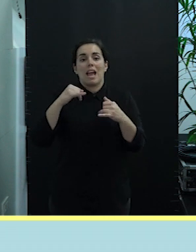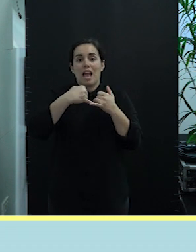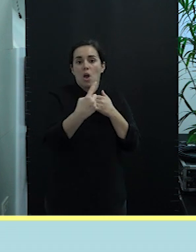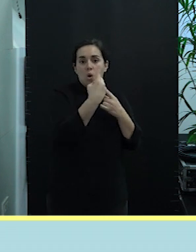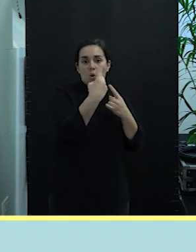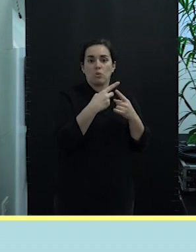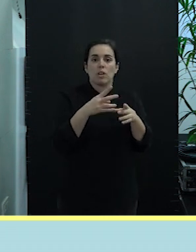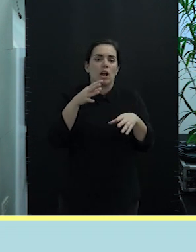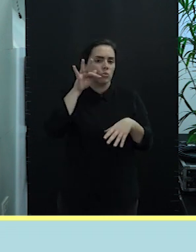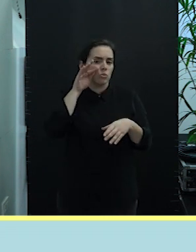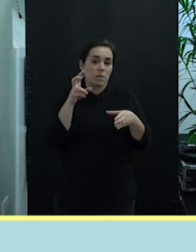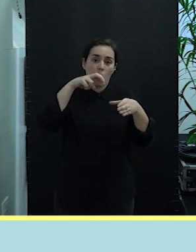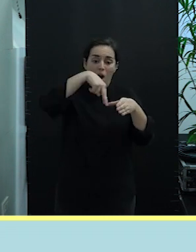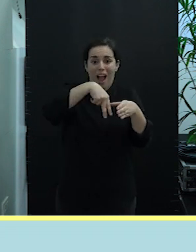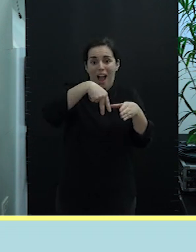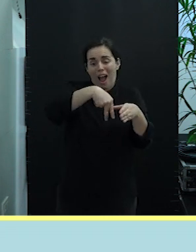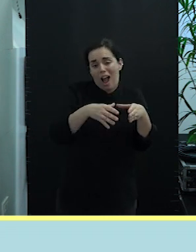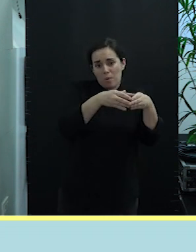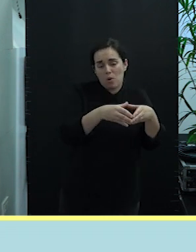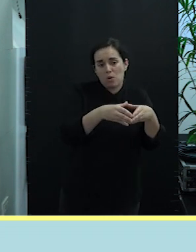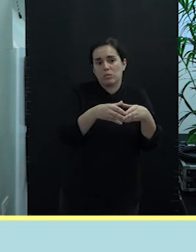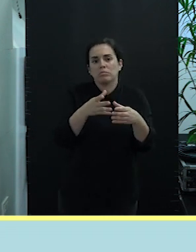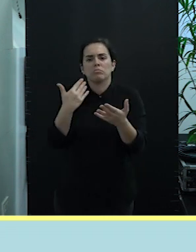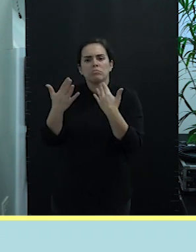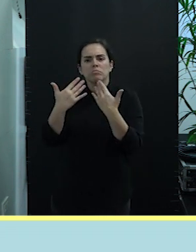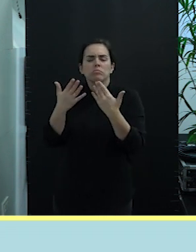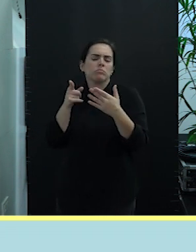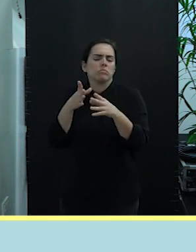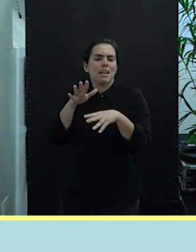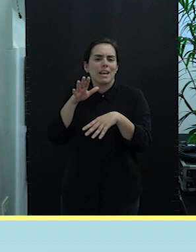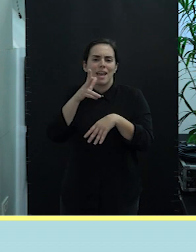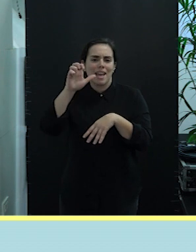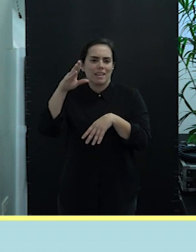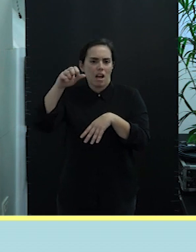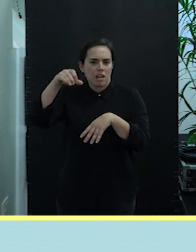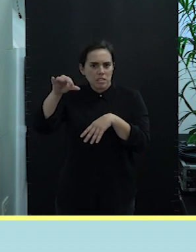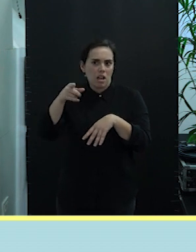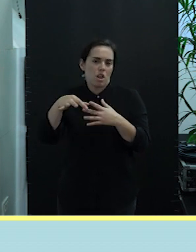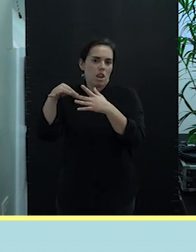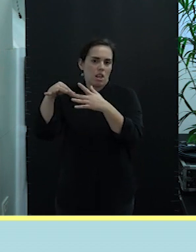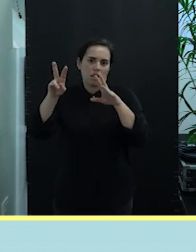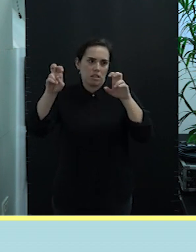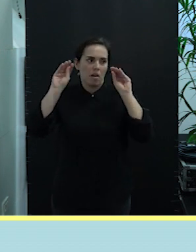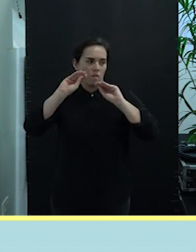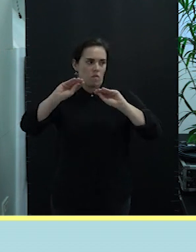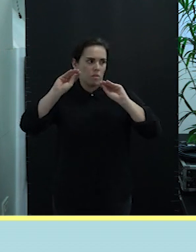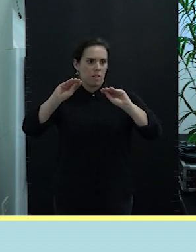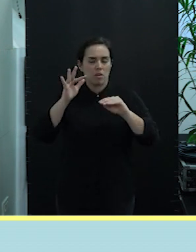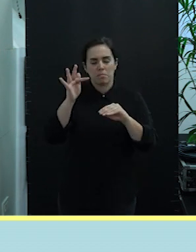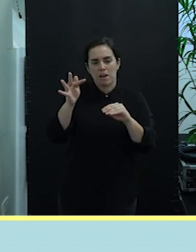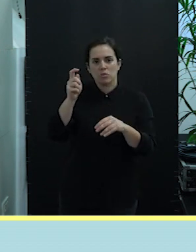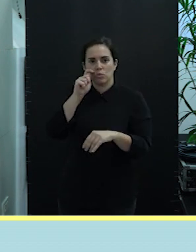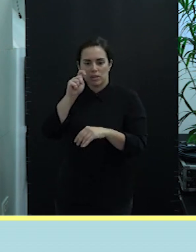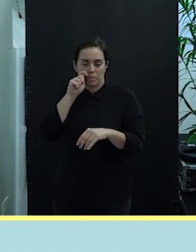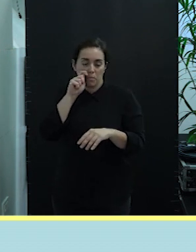calendario de reuniones en colaboración con la institución de Cansa que son los que están liderando en este momento la formación y el turismo